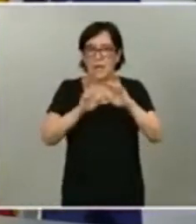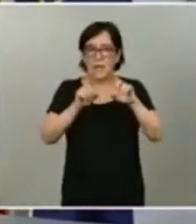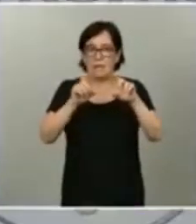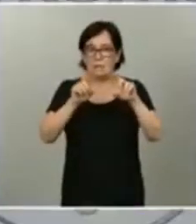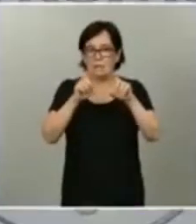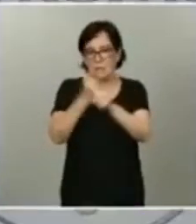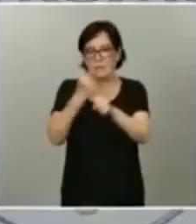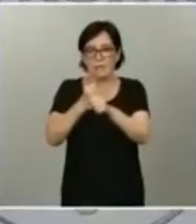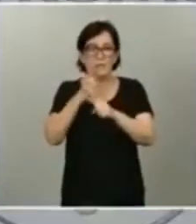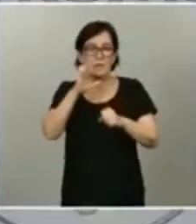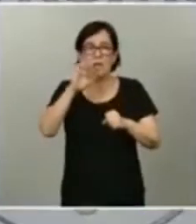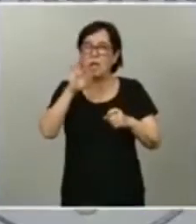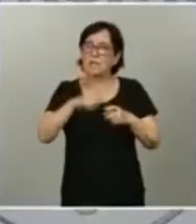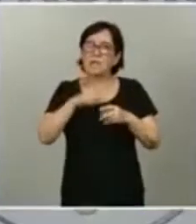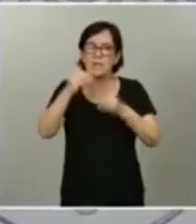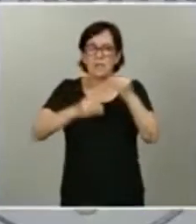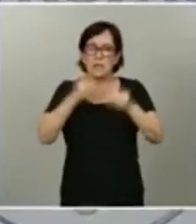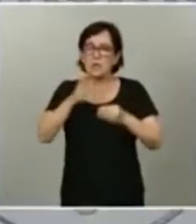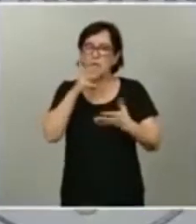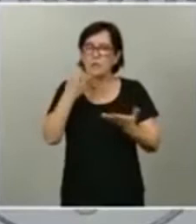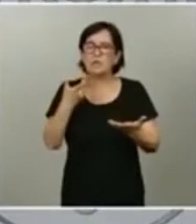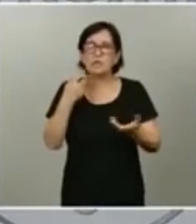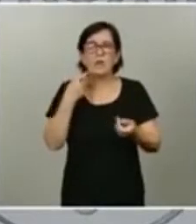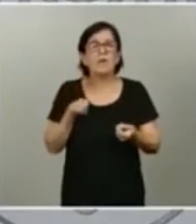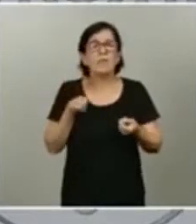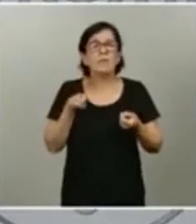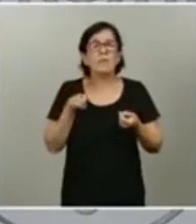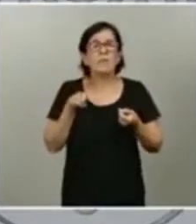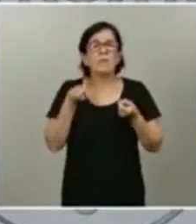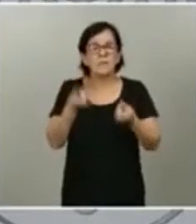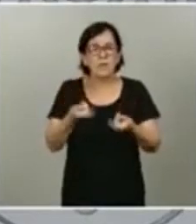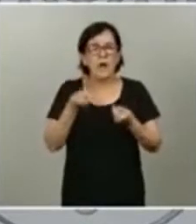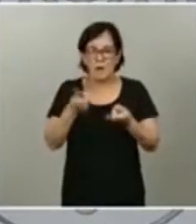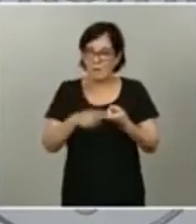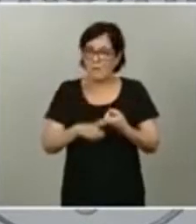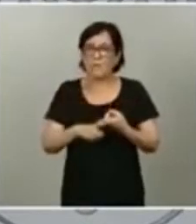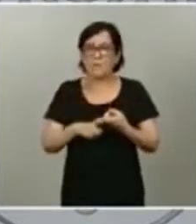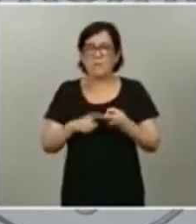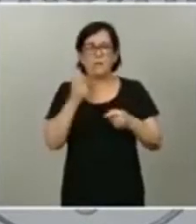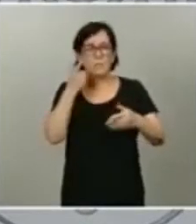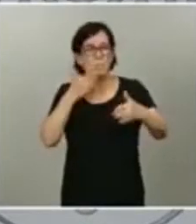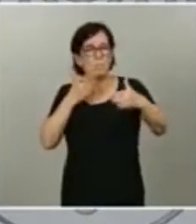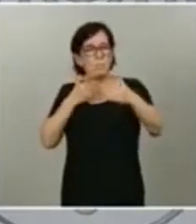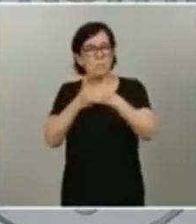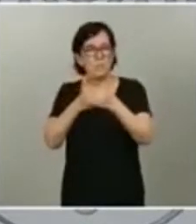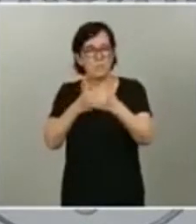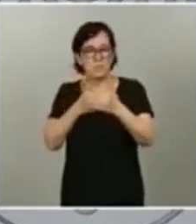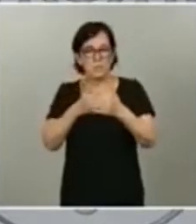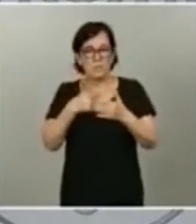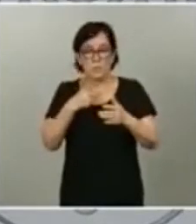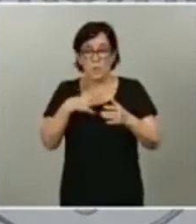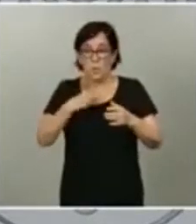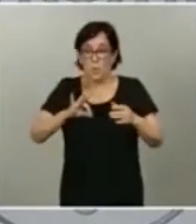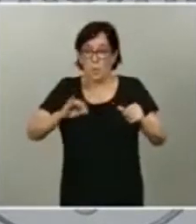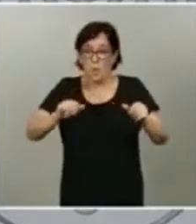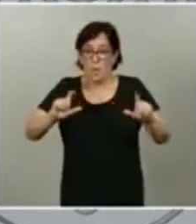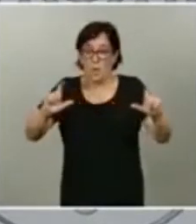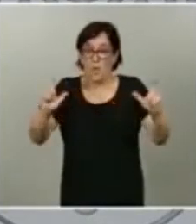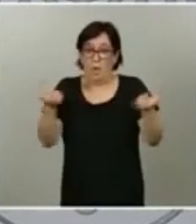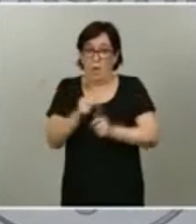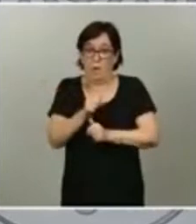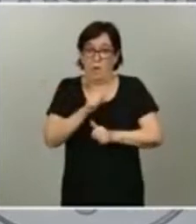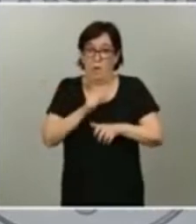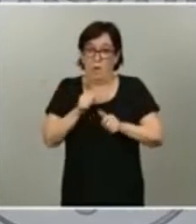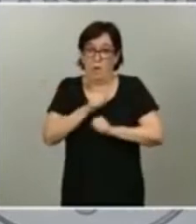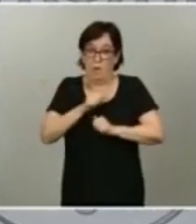manera decidida están contribuyendo a frenar esa hemorragia que se podría esperar de nuestro mercado